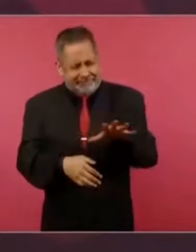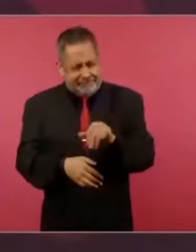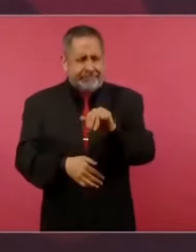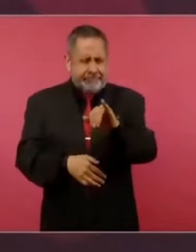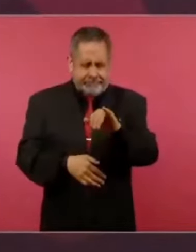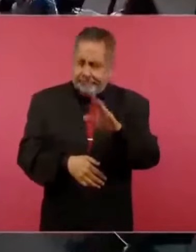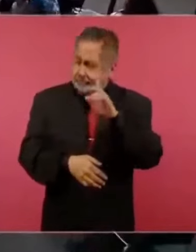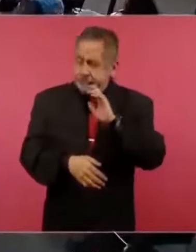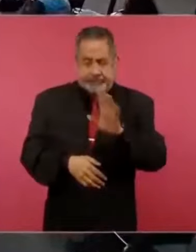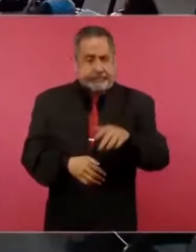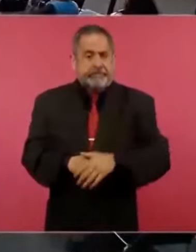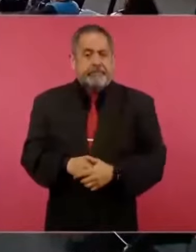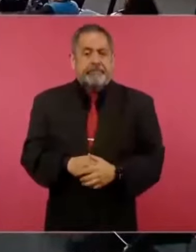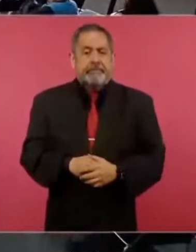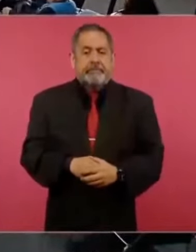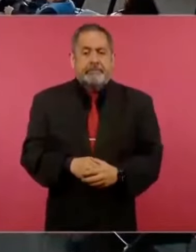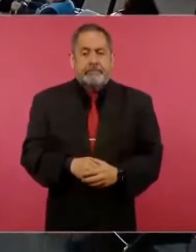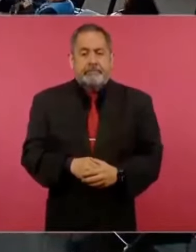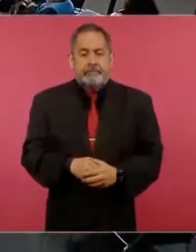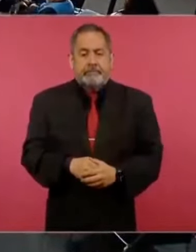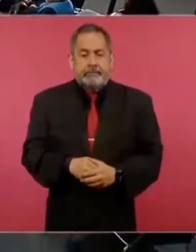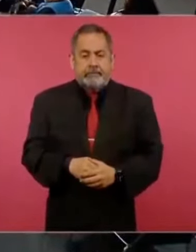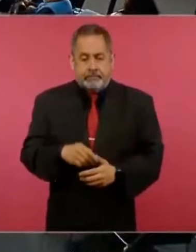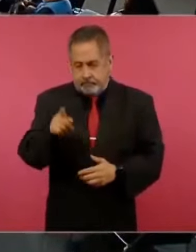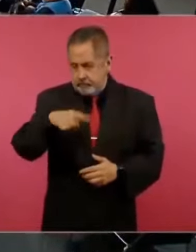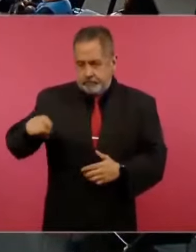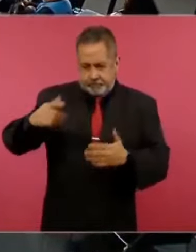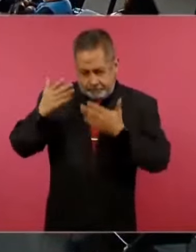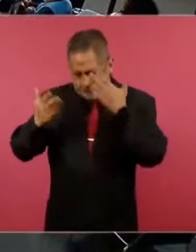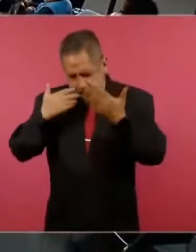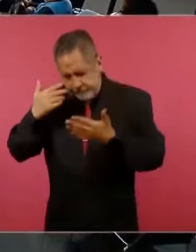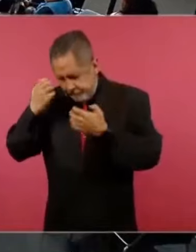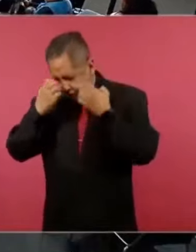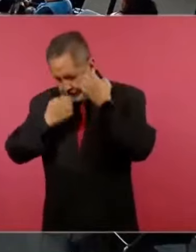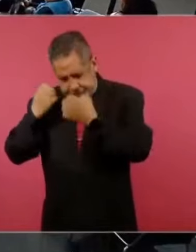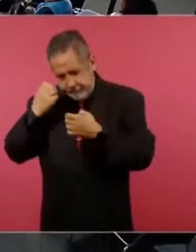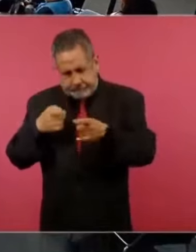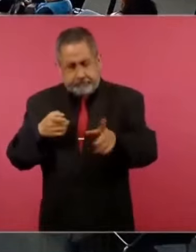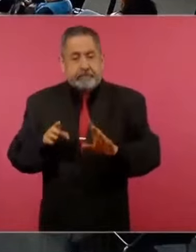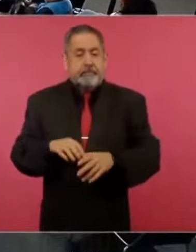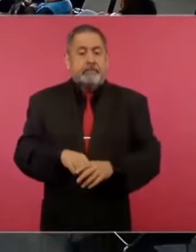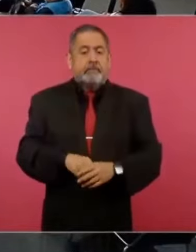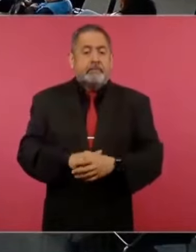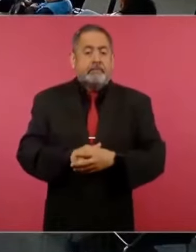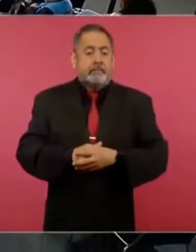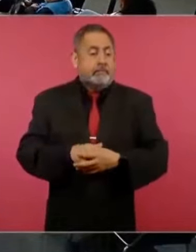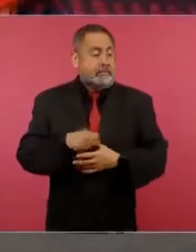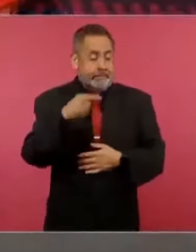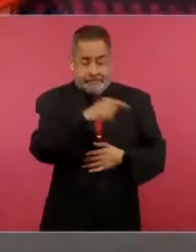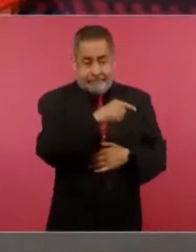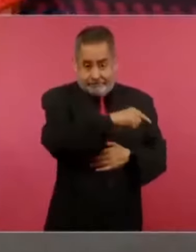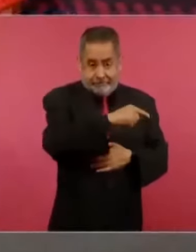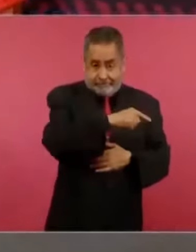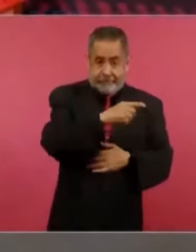ojalá lo revisen, se proponía